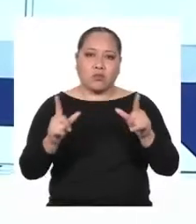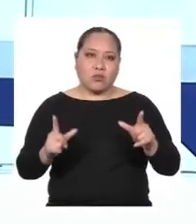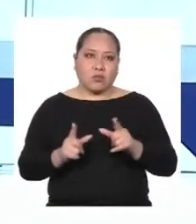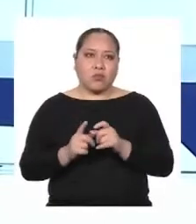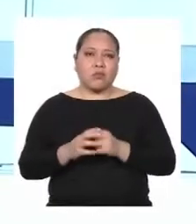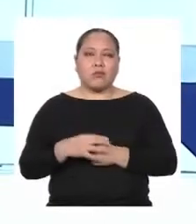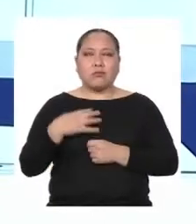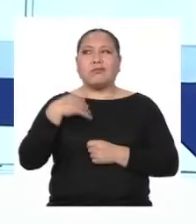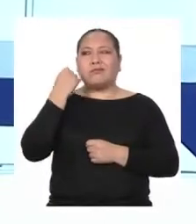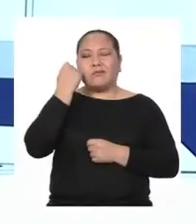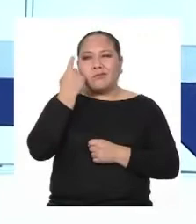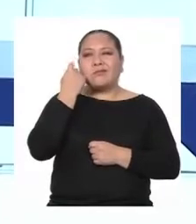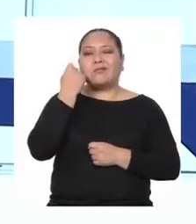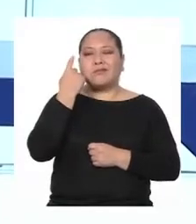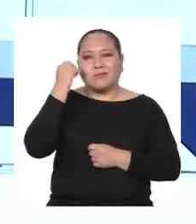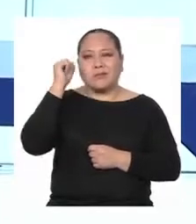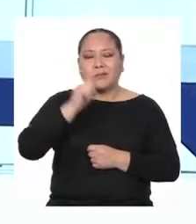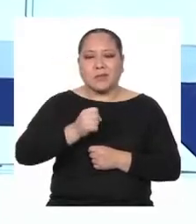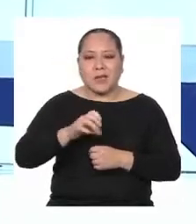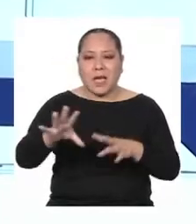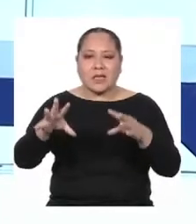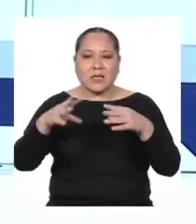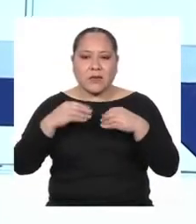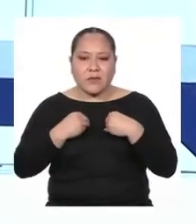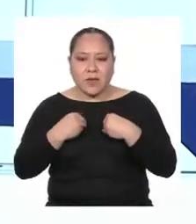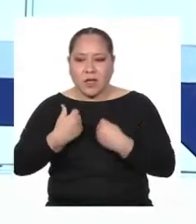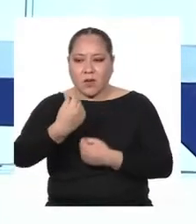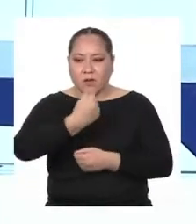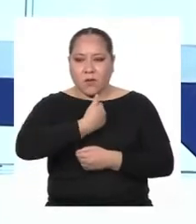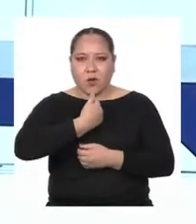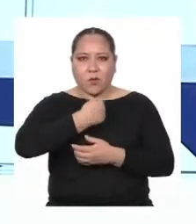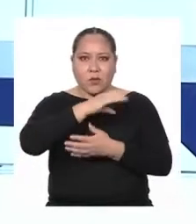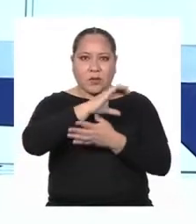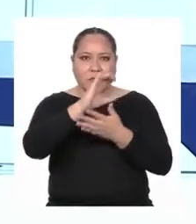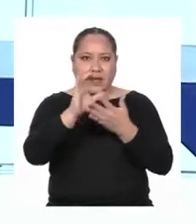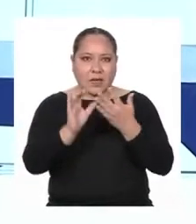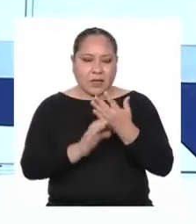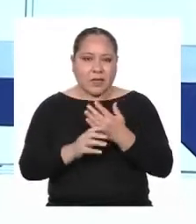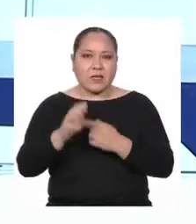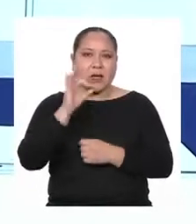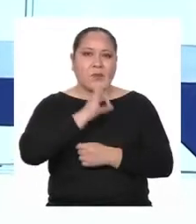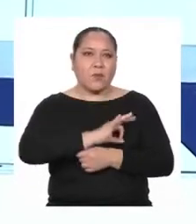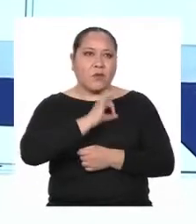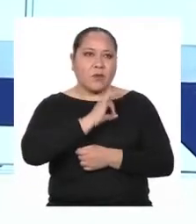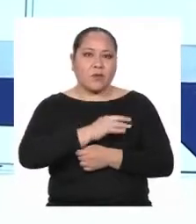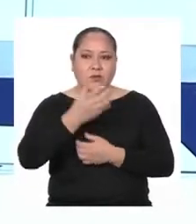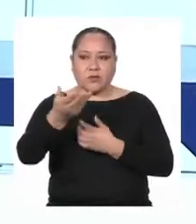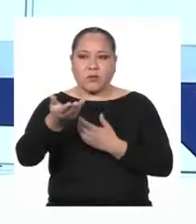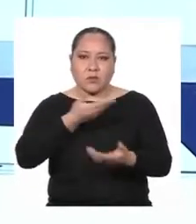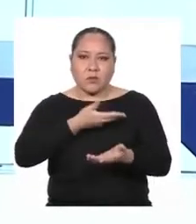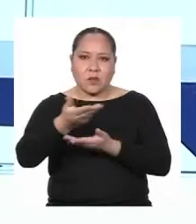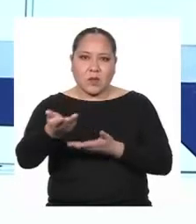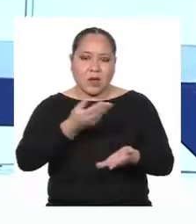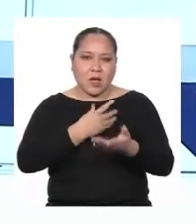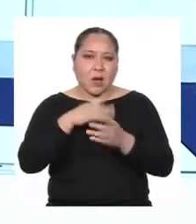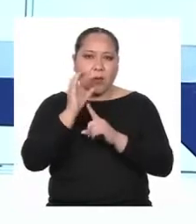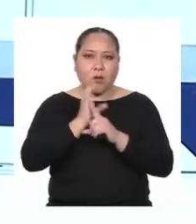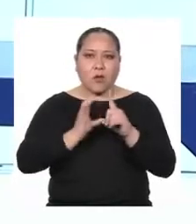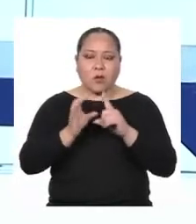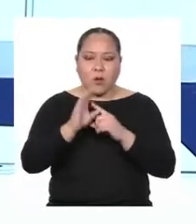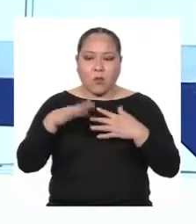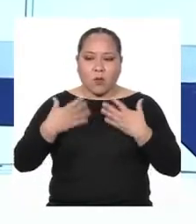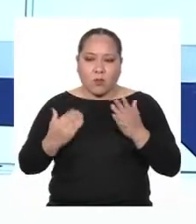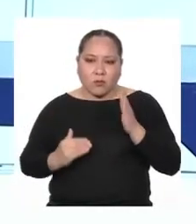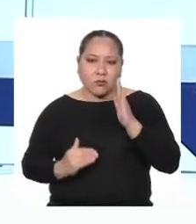Voy comprendiendo entonces que al reconocer nuestras propias características Y aprovechando el intercambio Podemos impulsarnos